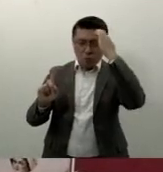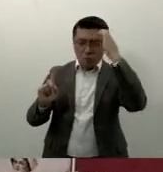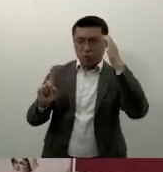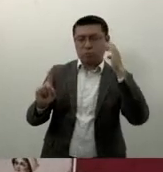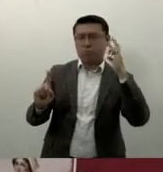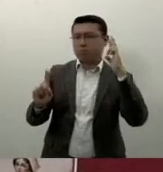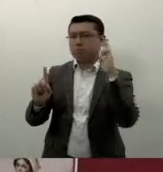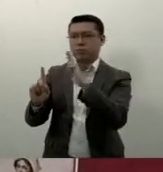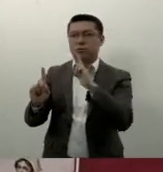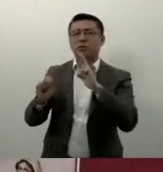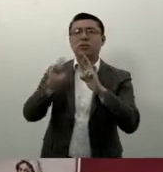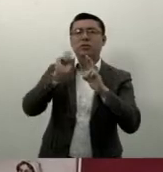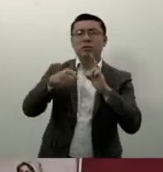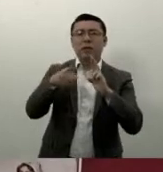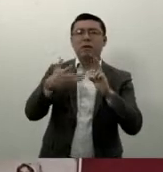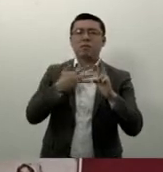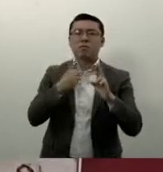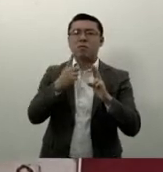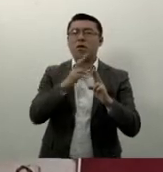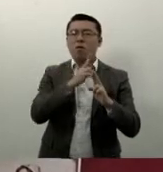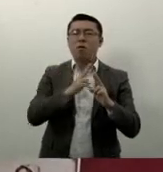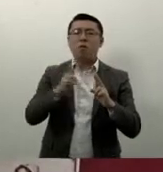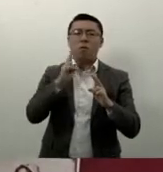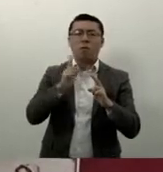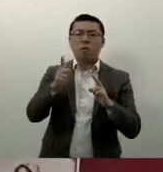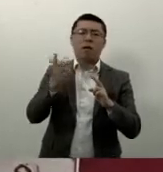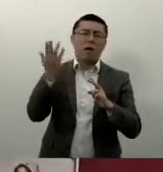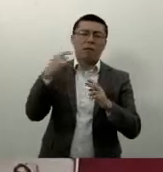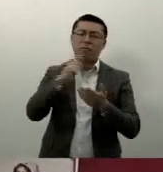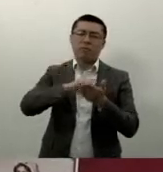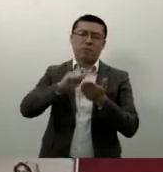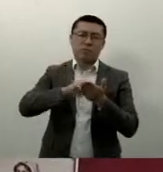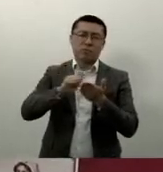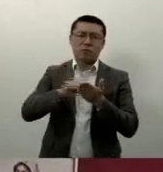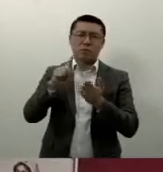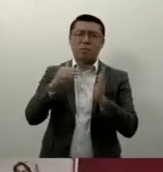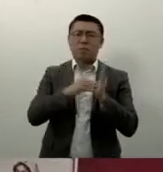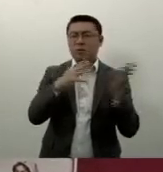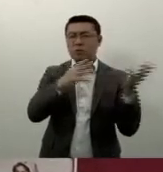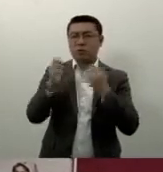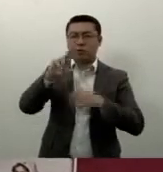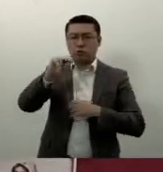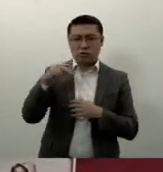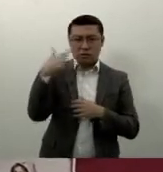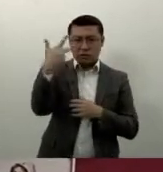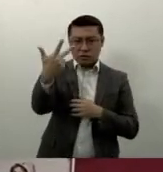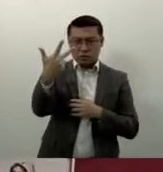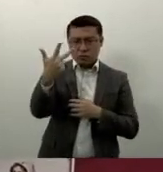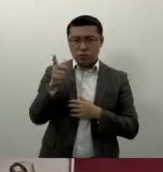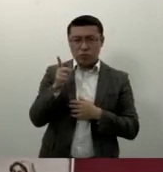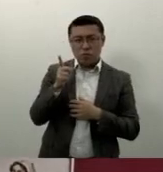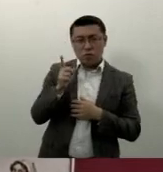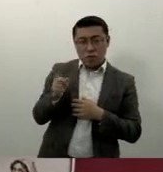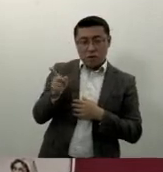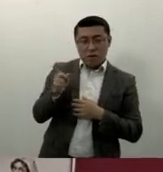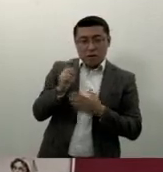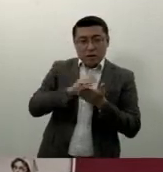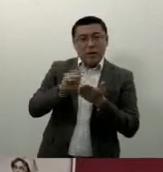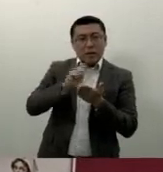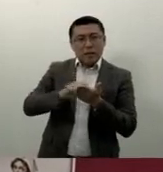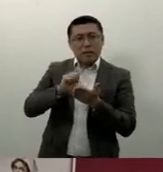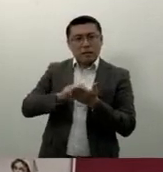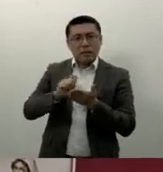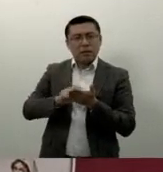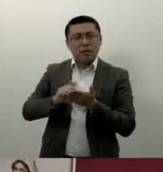Acosta dos murmurios, publicada en 1988 y escrita a raíz de su